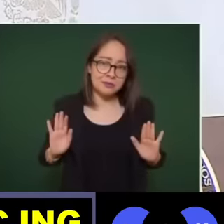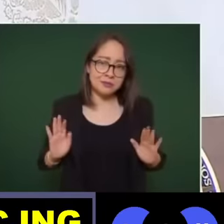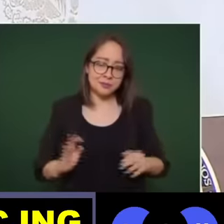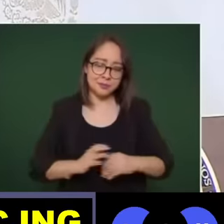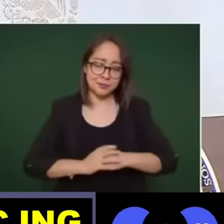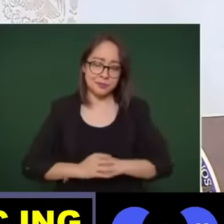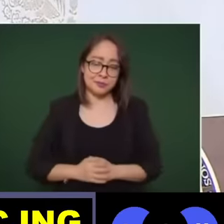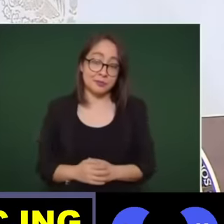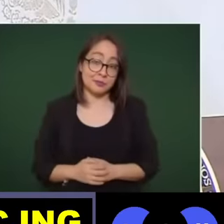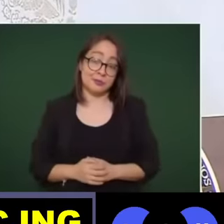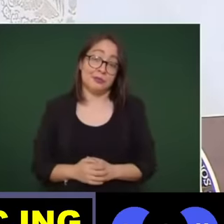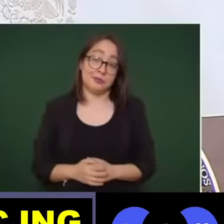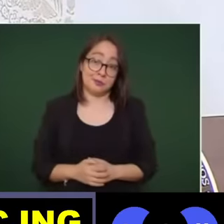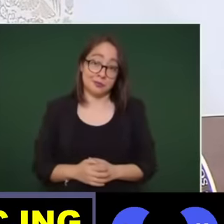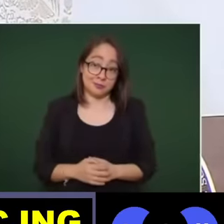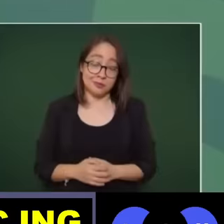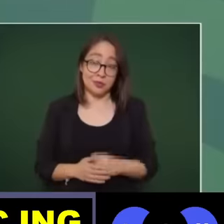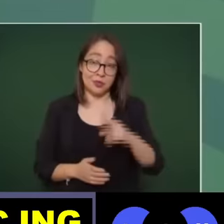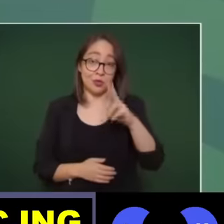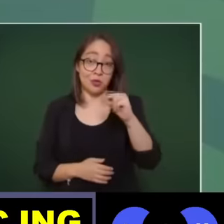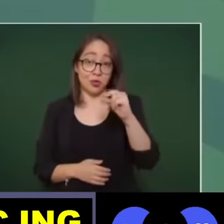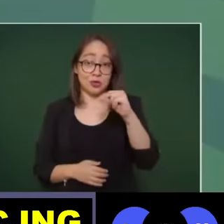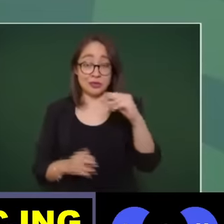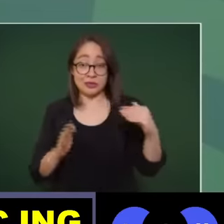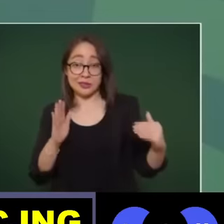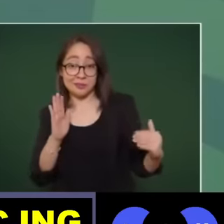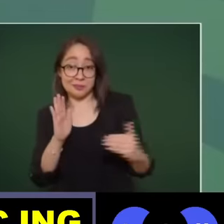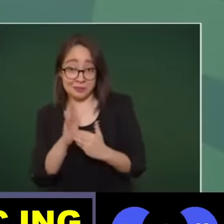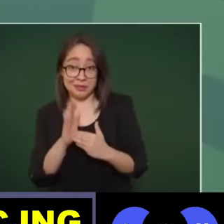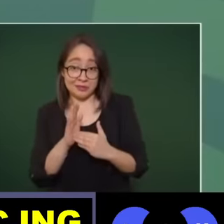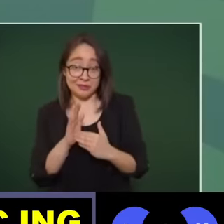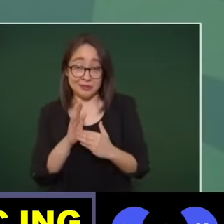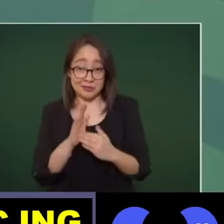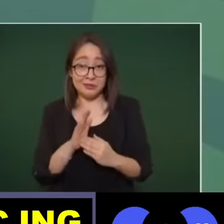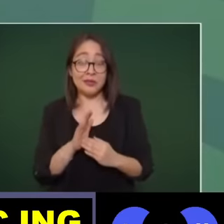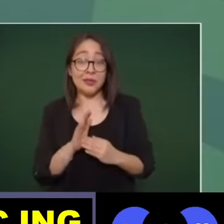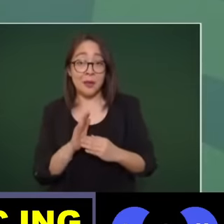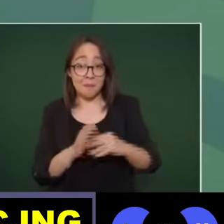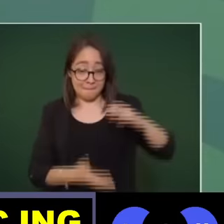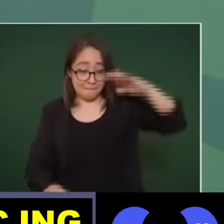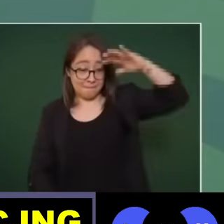se robaban 80 mil barriles diarios